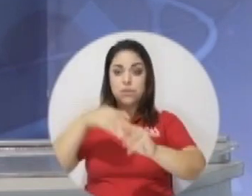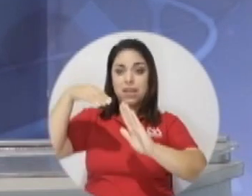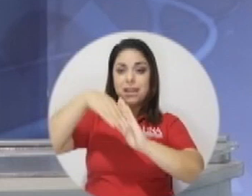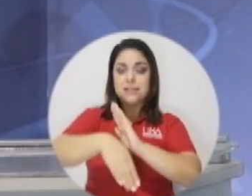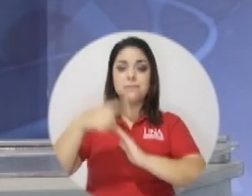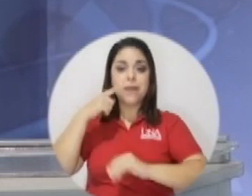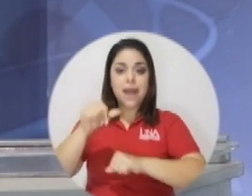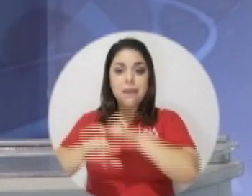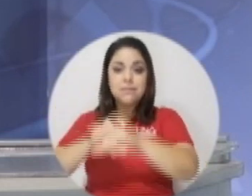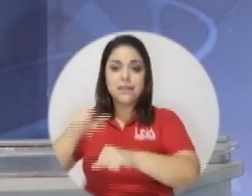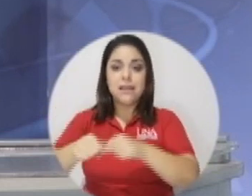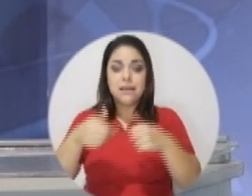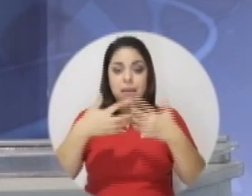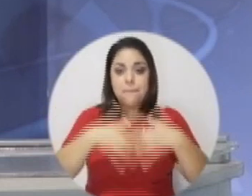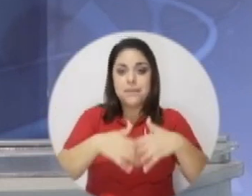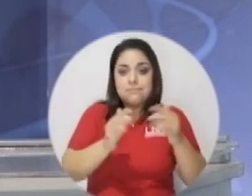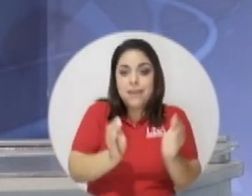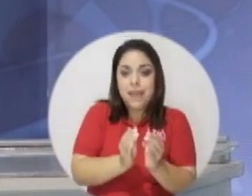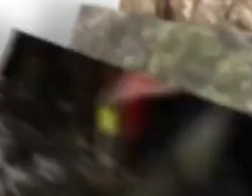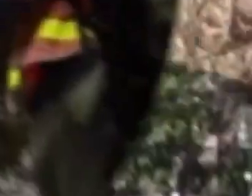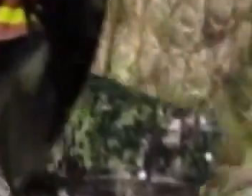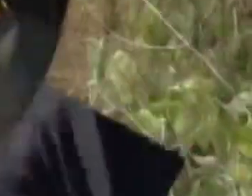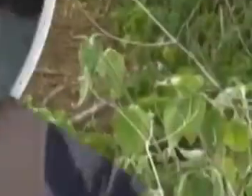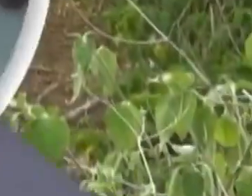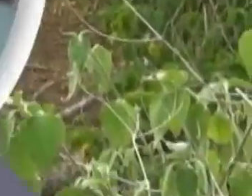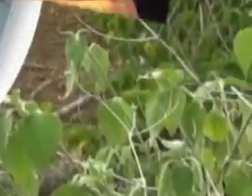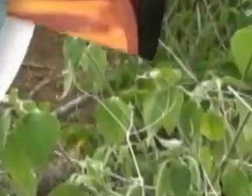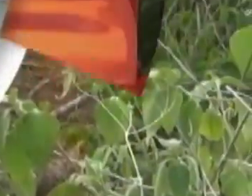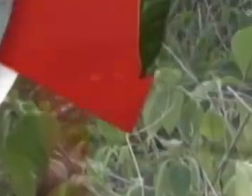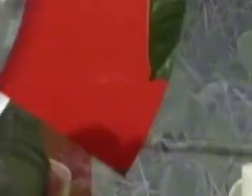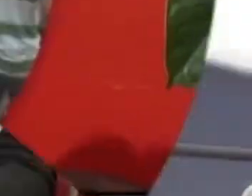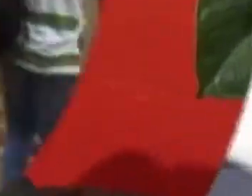los emprendimientos y pequeñas y medianas empresas. Acompáñenos.